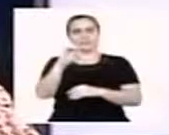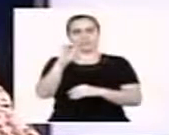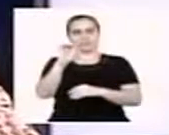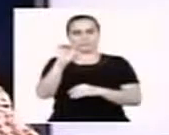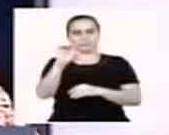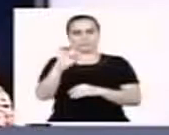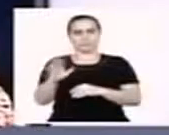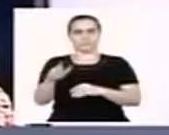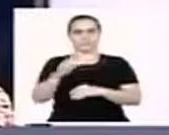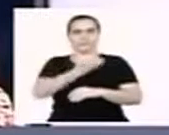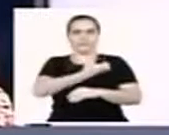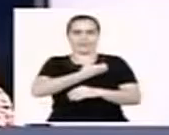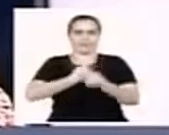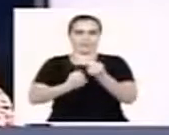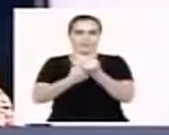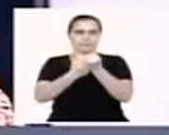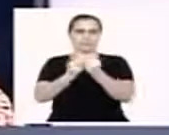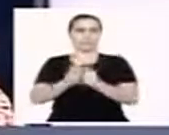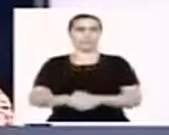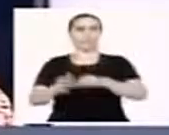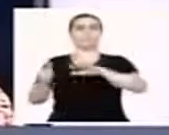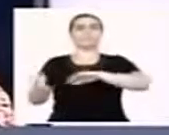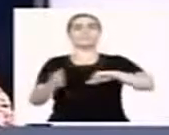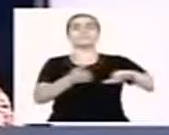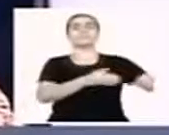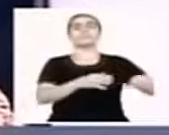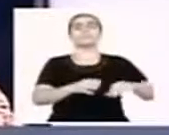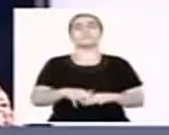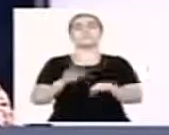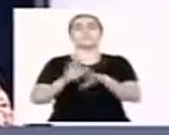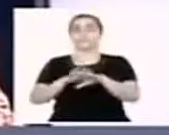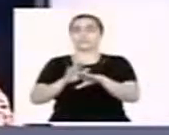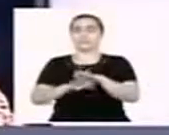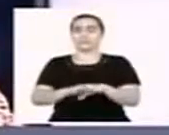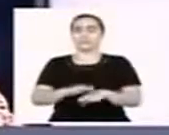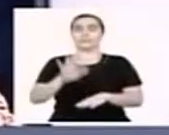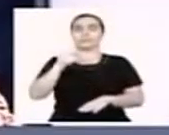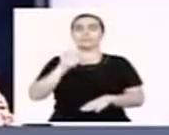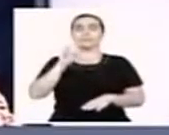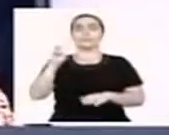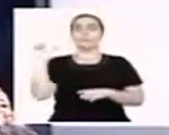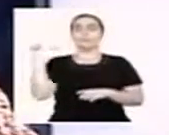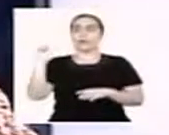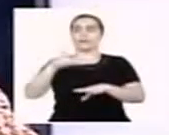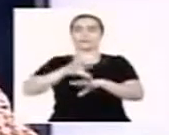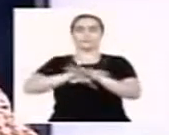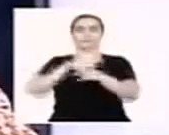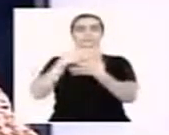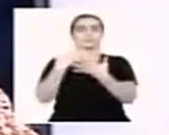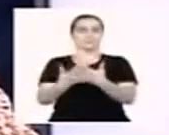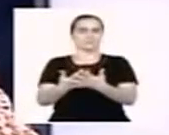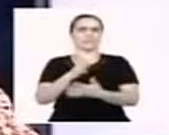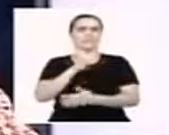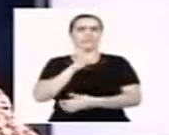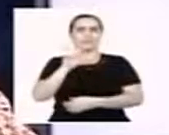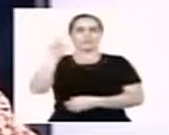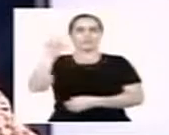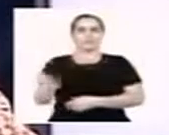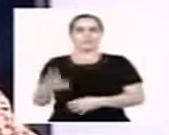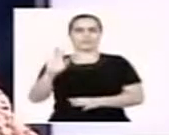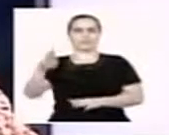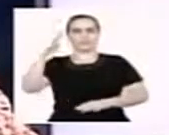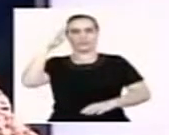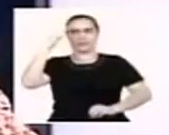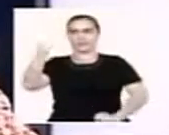Y en otras noticias, a 58 años de prisión, la pena más alta conocida por casos de falsos positivos, fue condenado un Teniente Coronel del